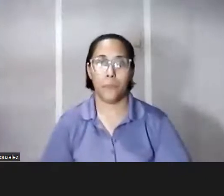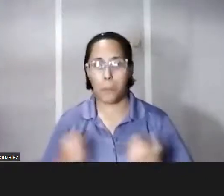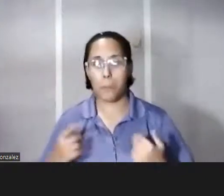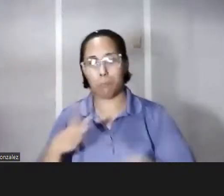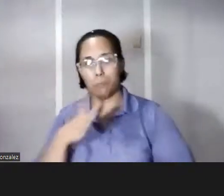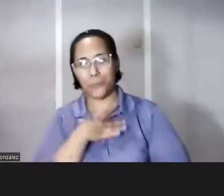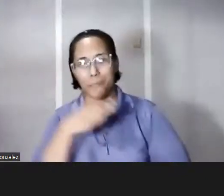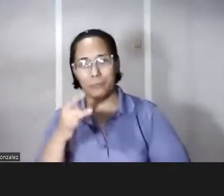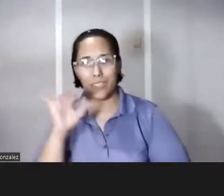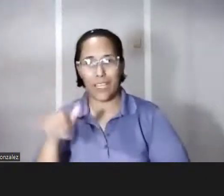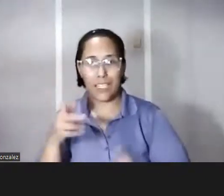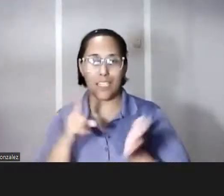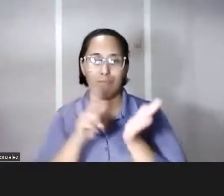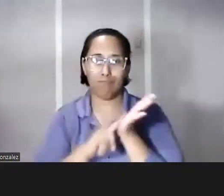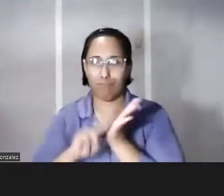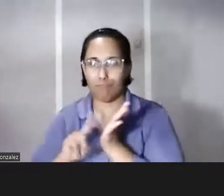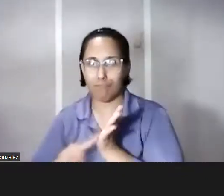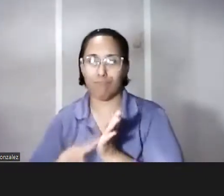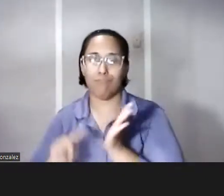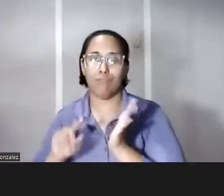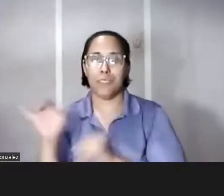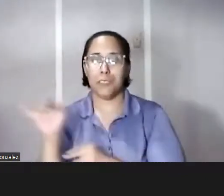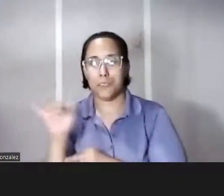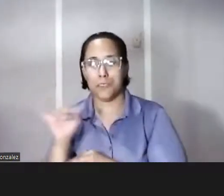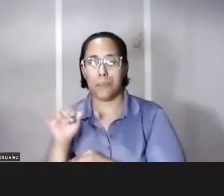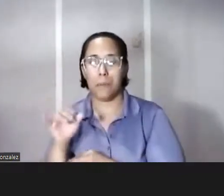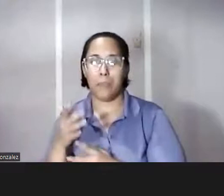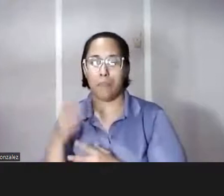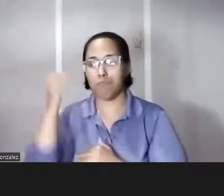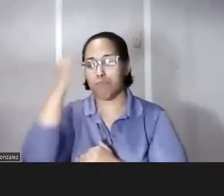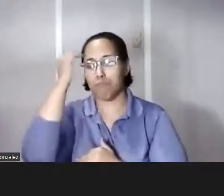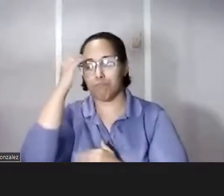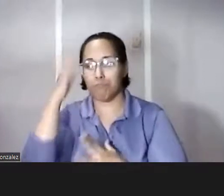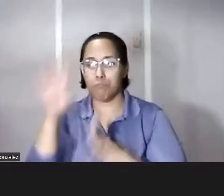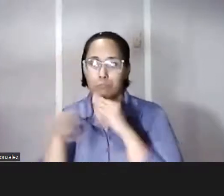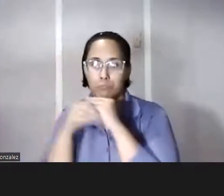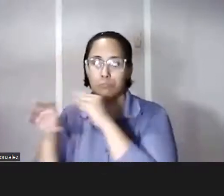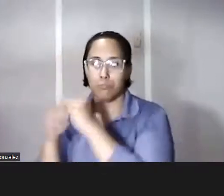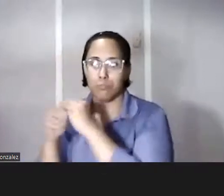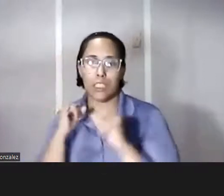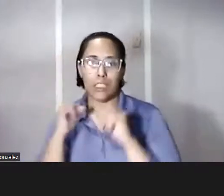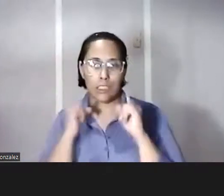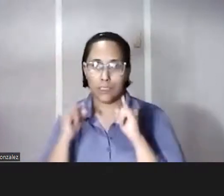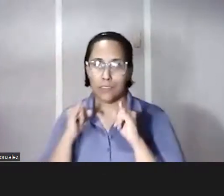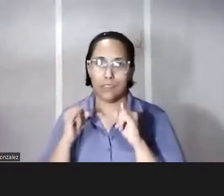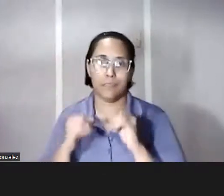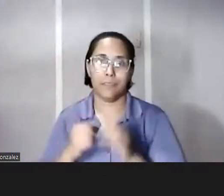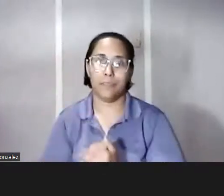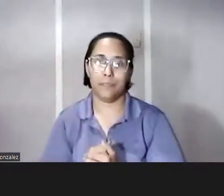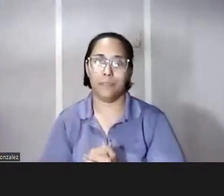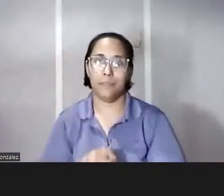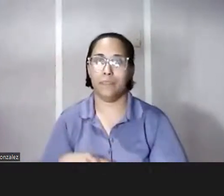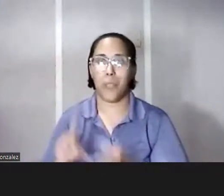por ejemplo en ese documental también conocer más recuerdo que se entrevistó en el mismo a queridísimo